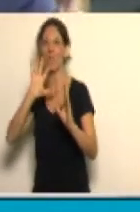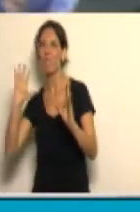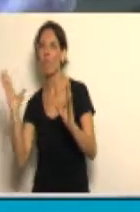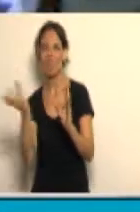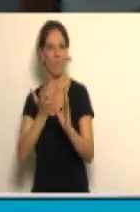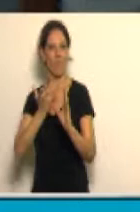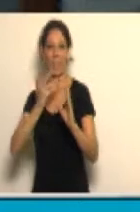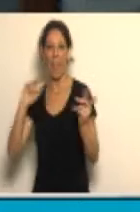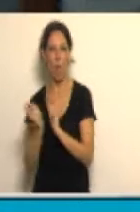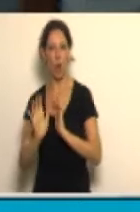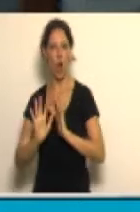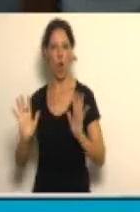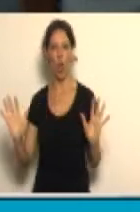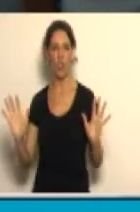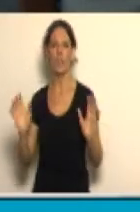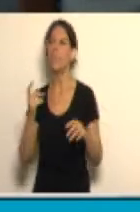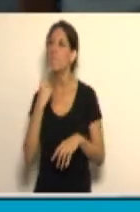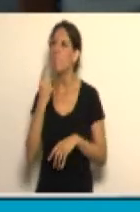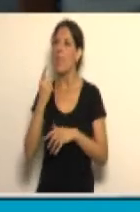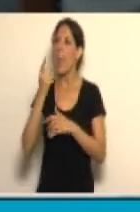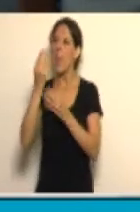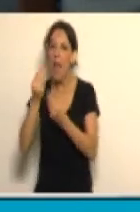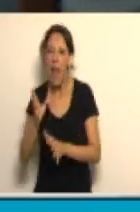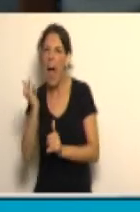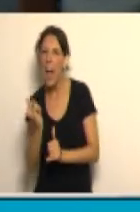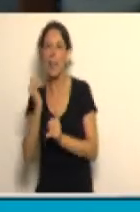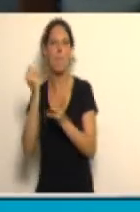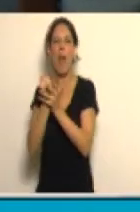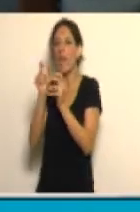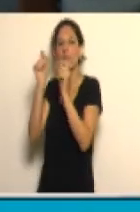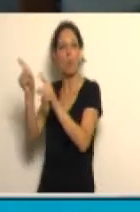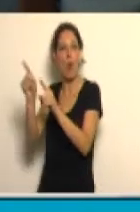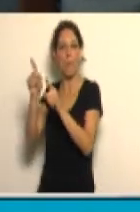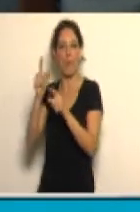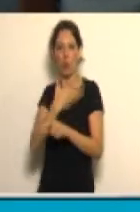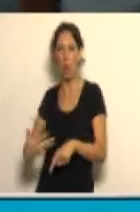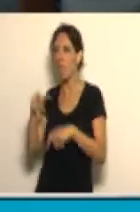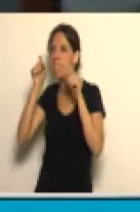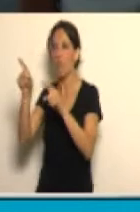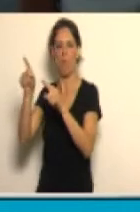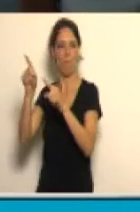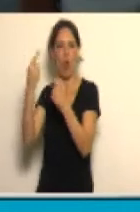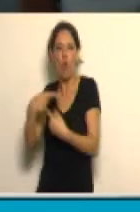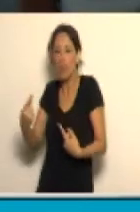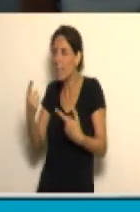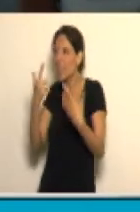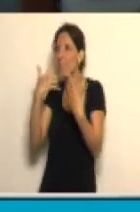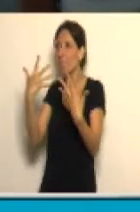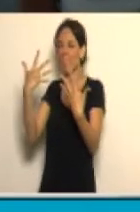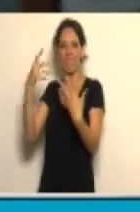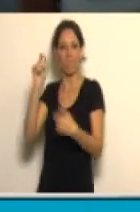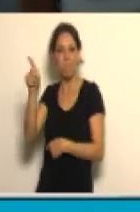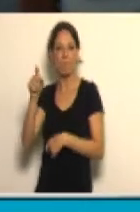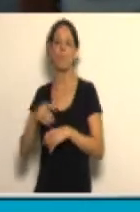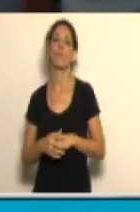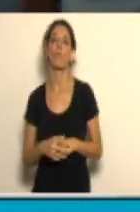Néstor empieza a marcar su gestión de gobierno en